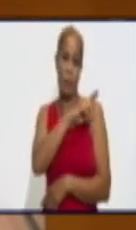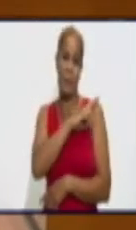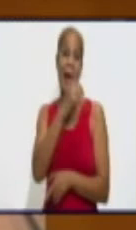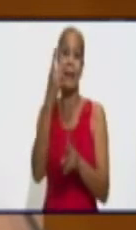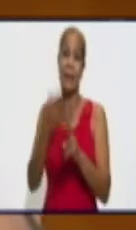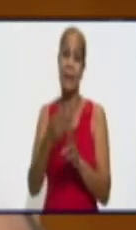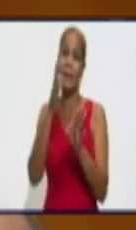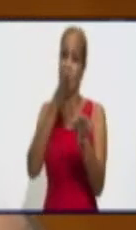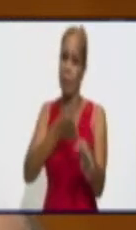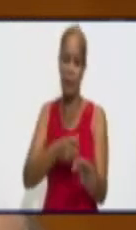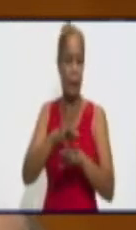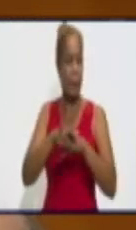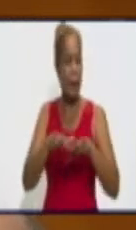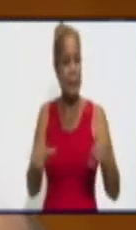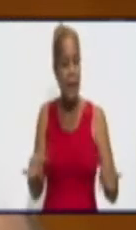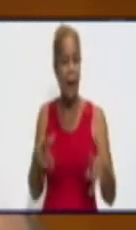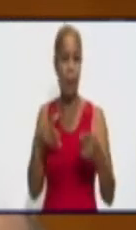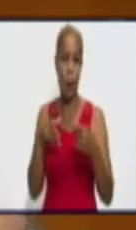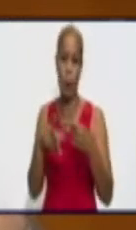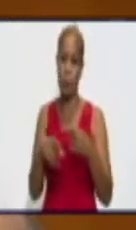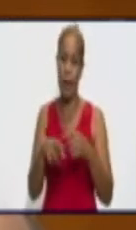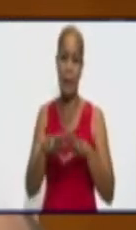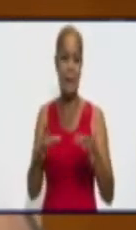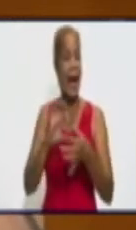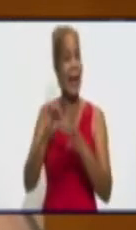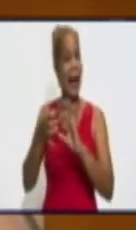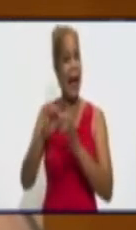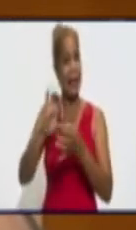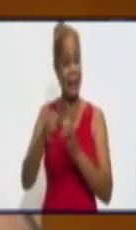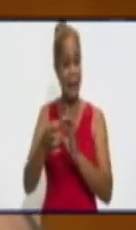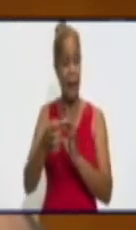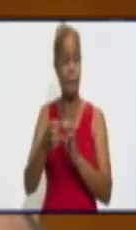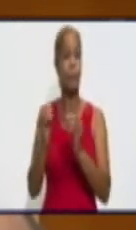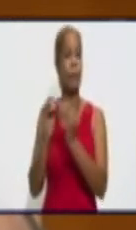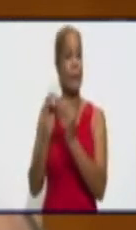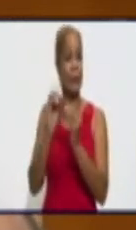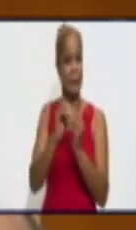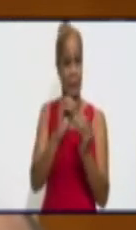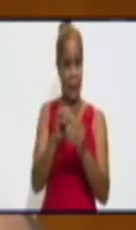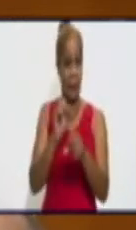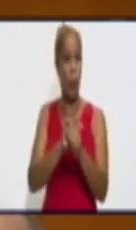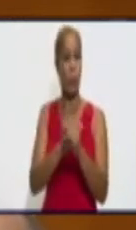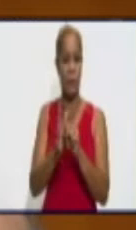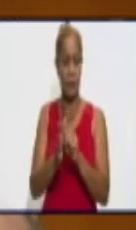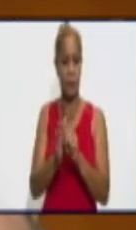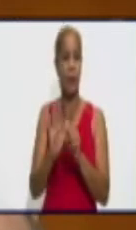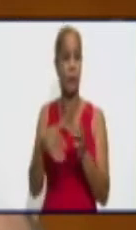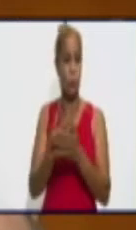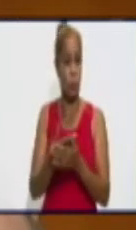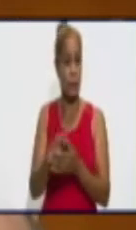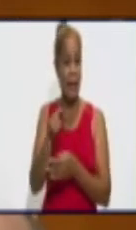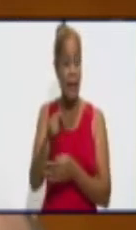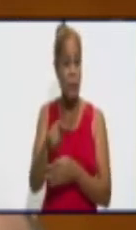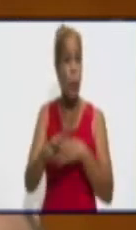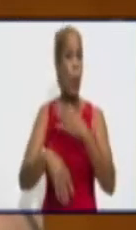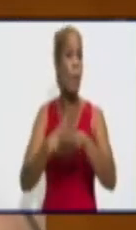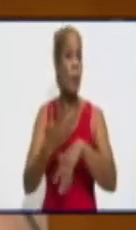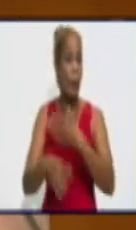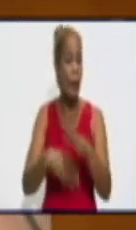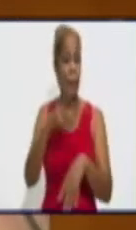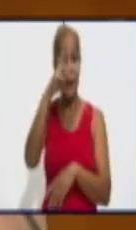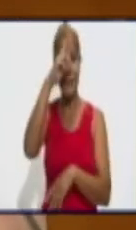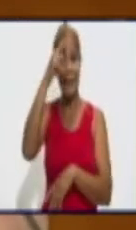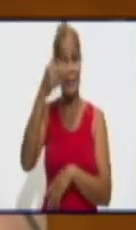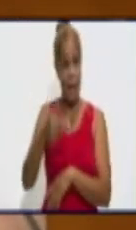cortar la cadena de transmisión. Fíjense, la COVID en Granma es un problema de salud, pero no es un problema en que la